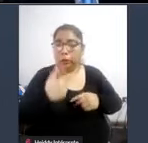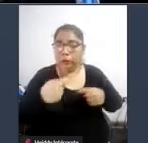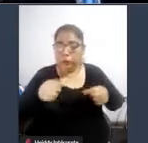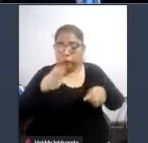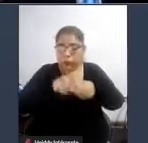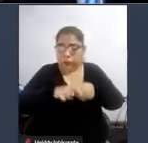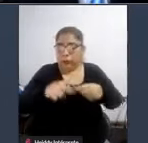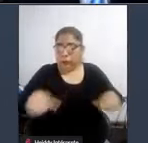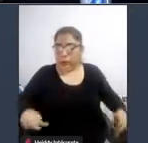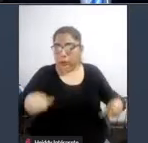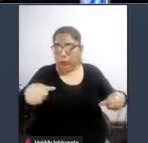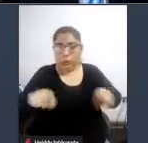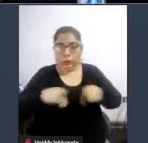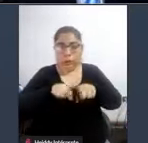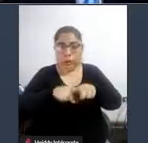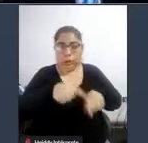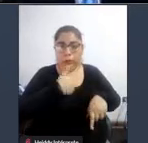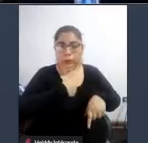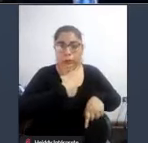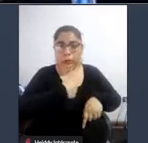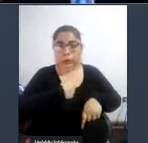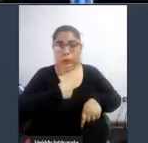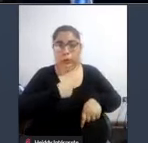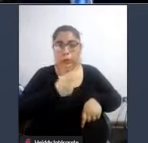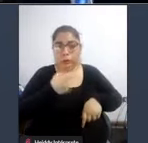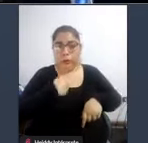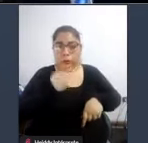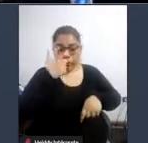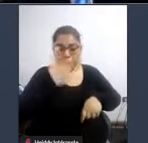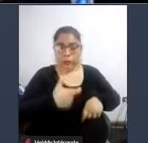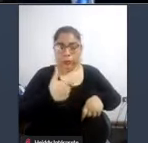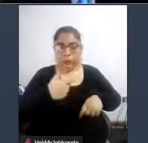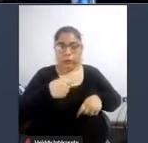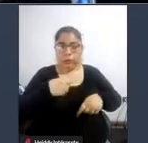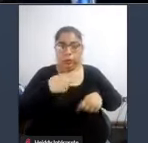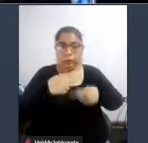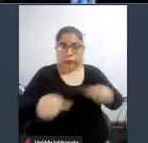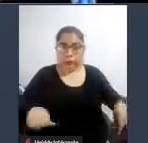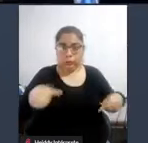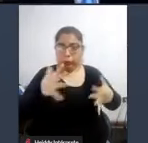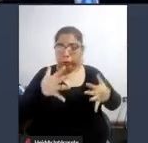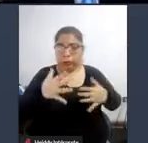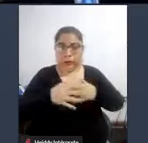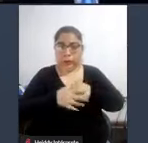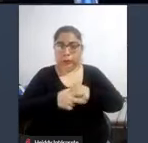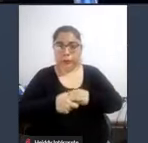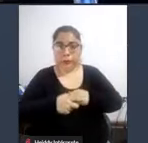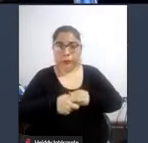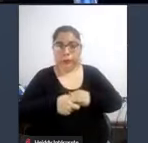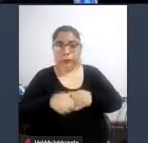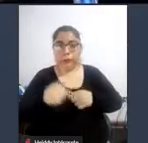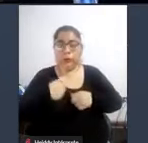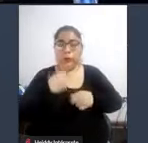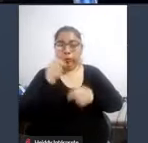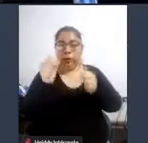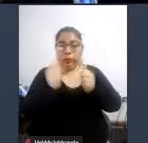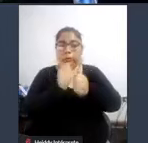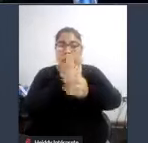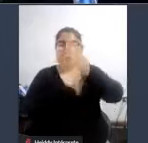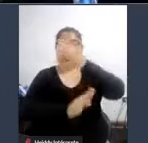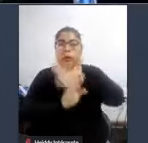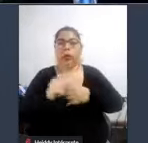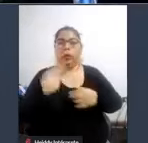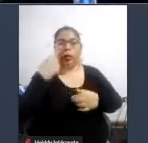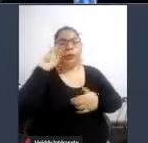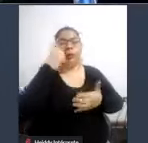silla de ruedas igual que yo yo no soy una persona con discapacidad porque estoy sentado en una silla de ruedas soy una persona con discapacidad porque la